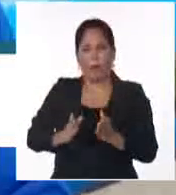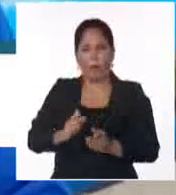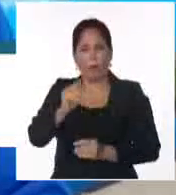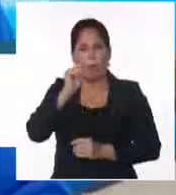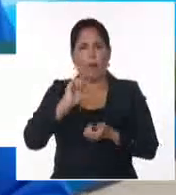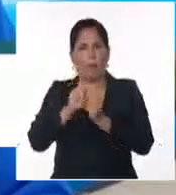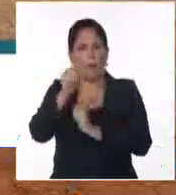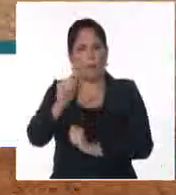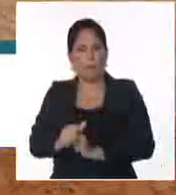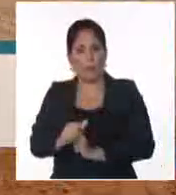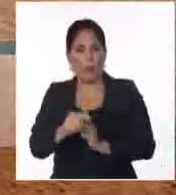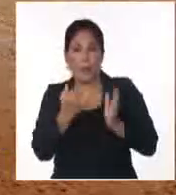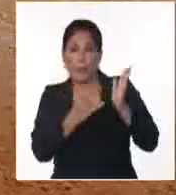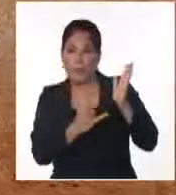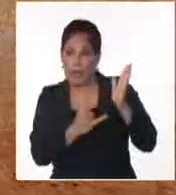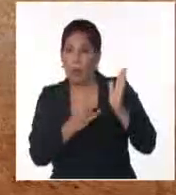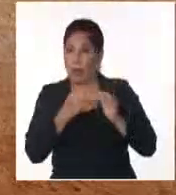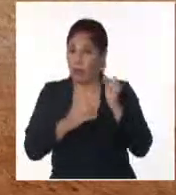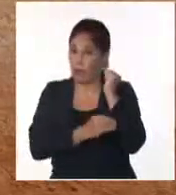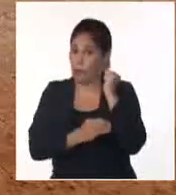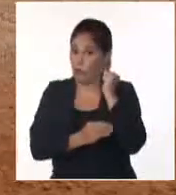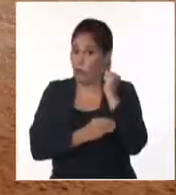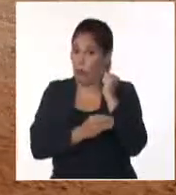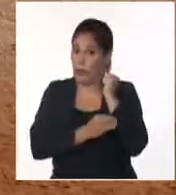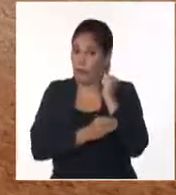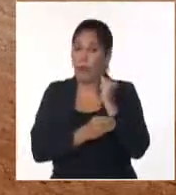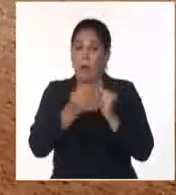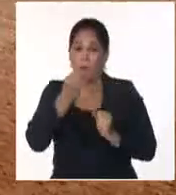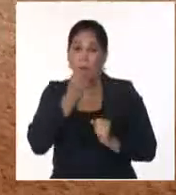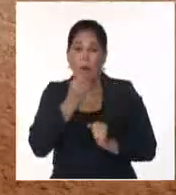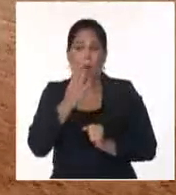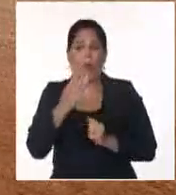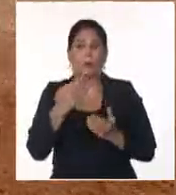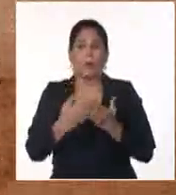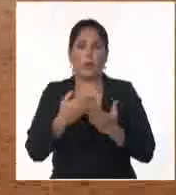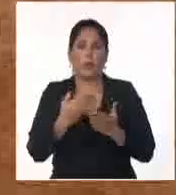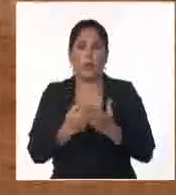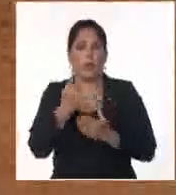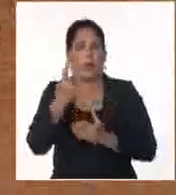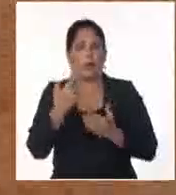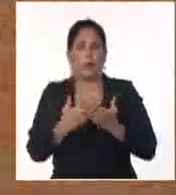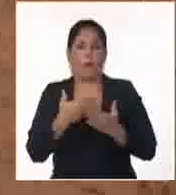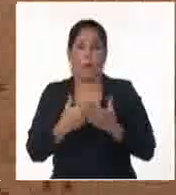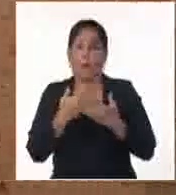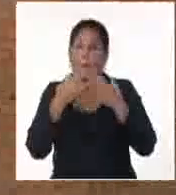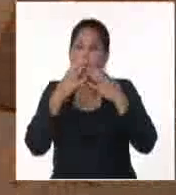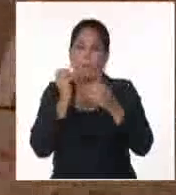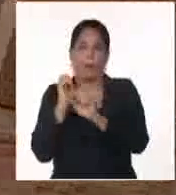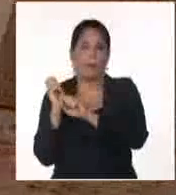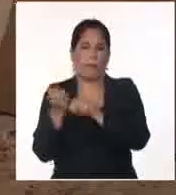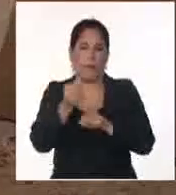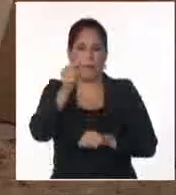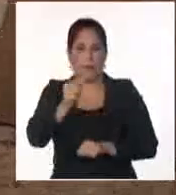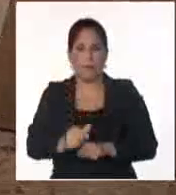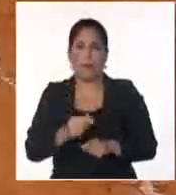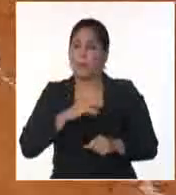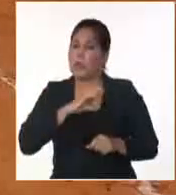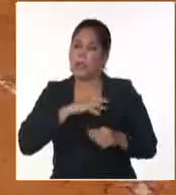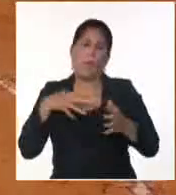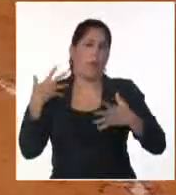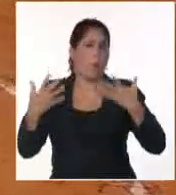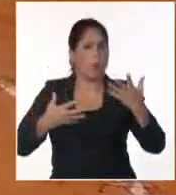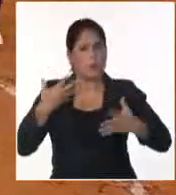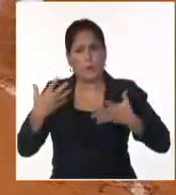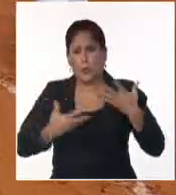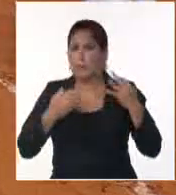de potencia hay algunos atletas que se han destacado en tres y cuatro pruebas, que eso es fundamental para el béisbolista. Estamos contentos con lo que hemos visto